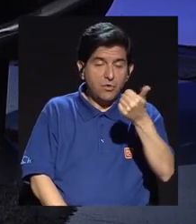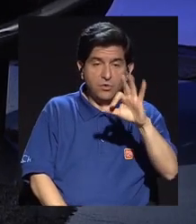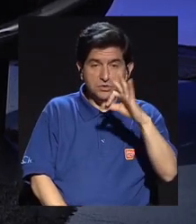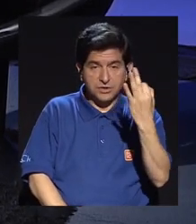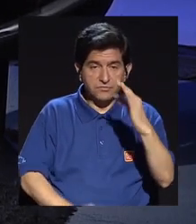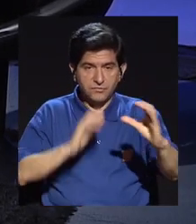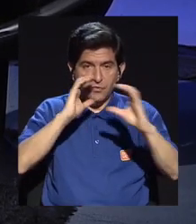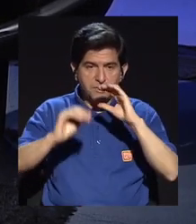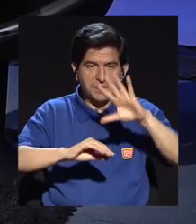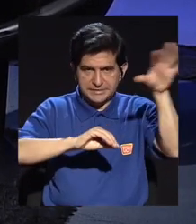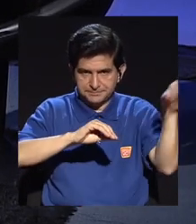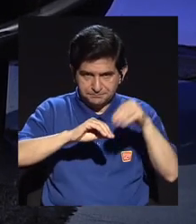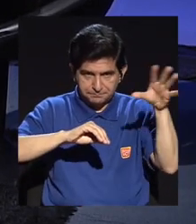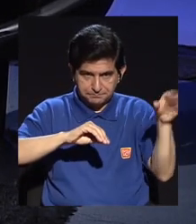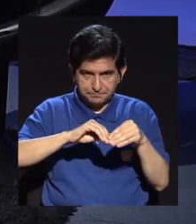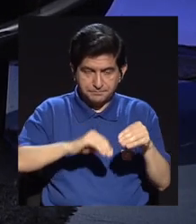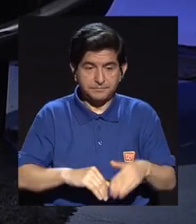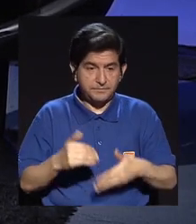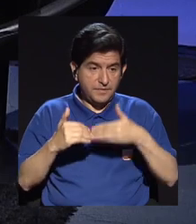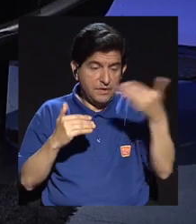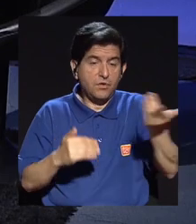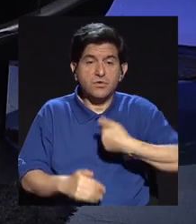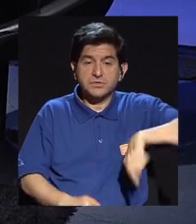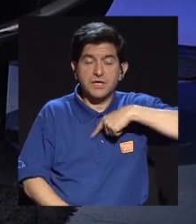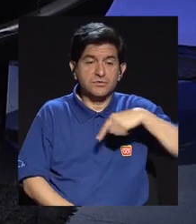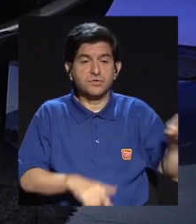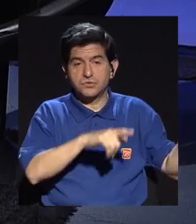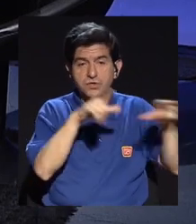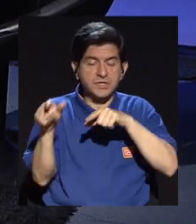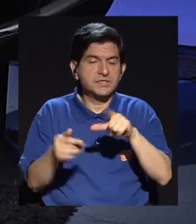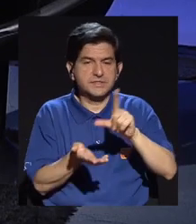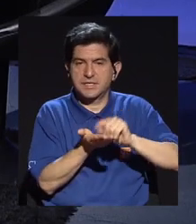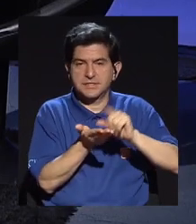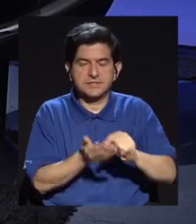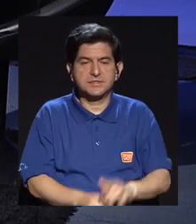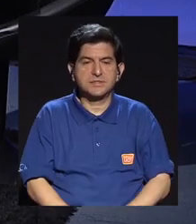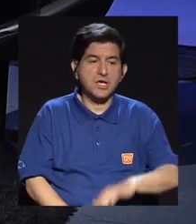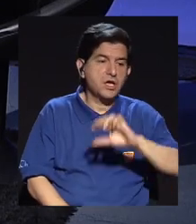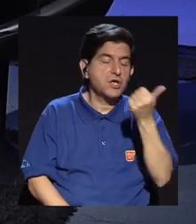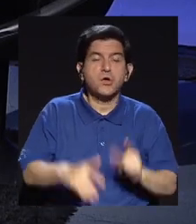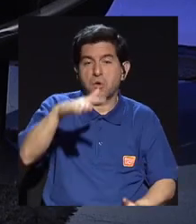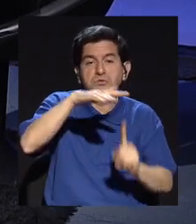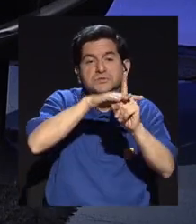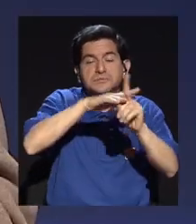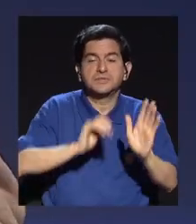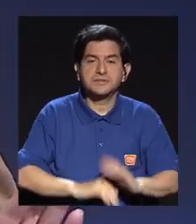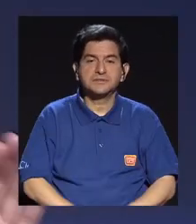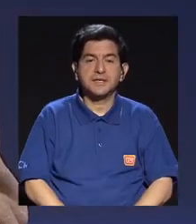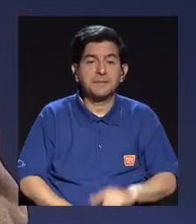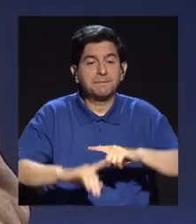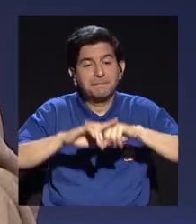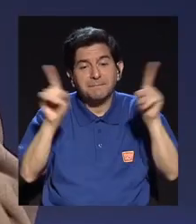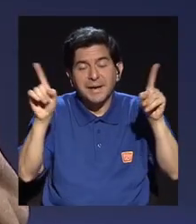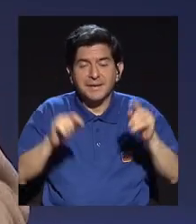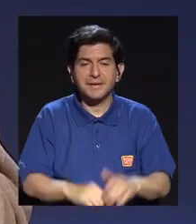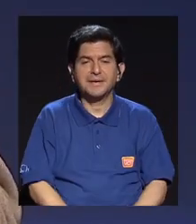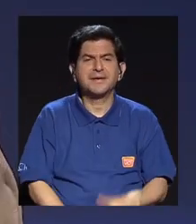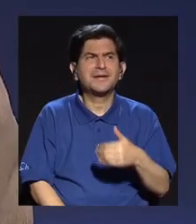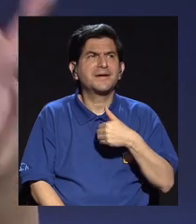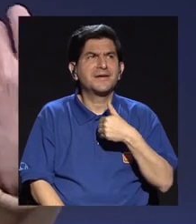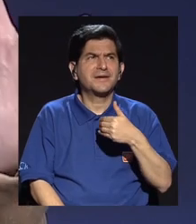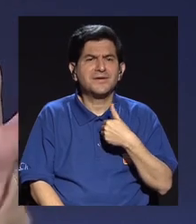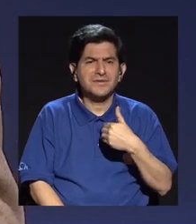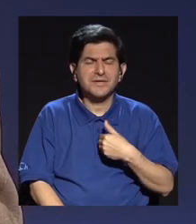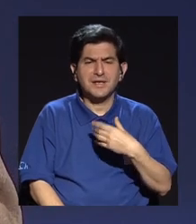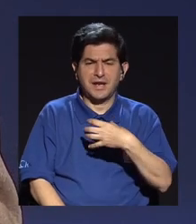medios se sumaron, hubo cosas que las teníamos listas y no las publicamos y las quemaron otros, pero bueno, tuvimos